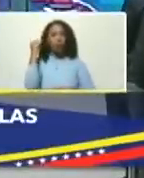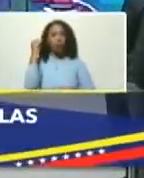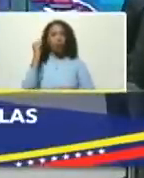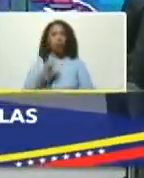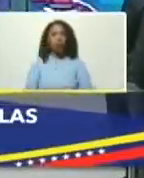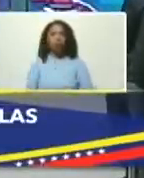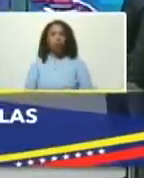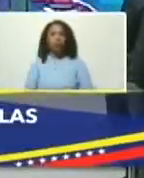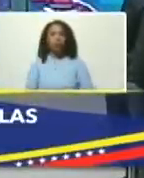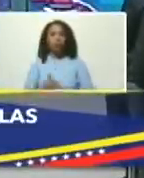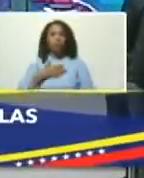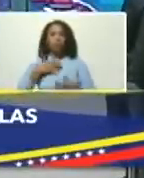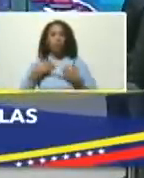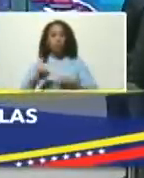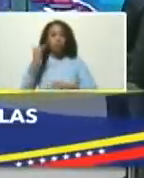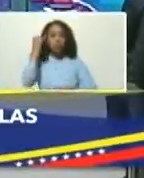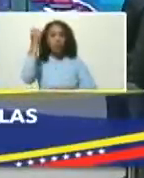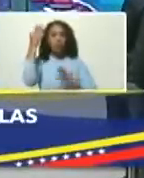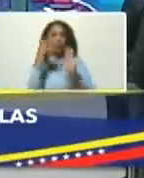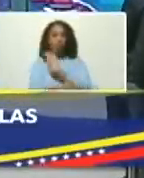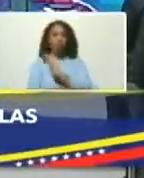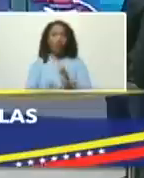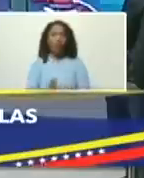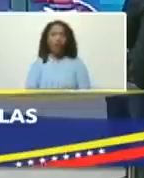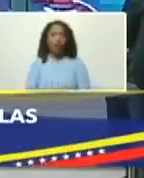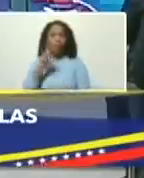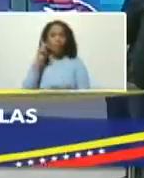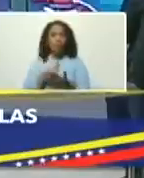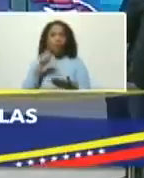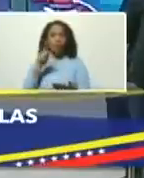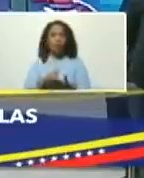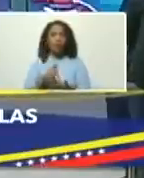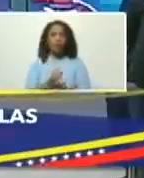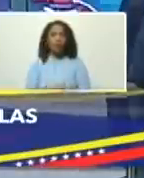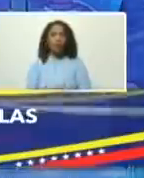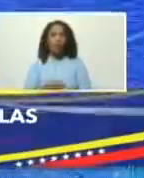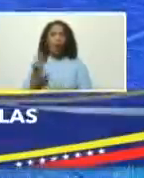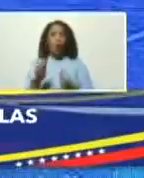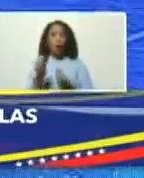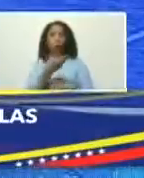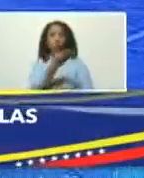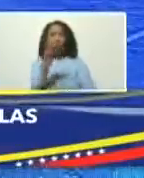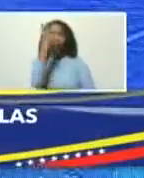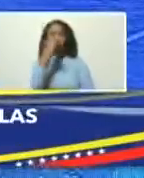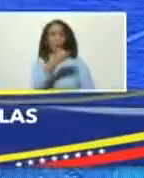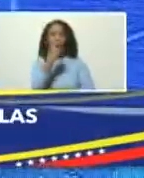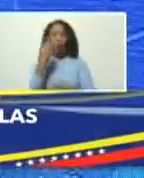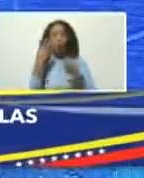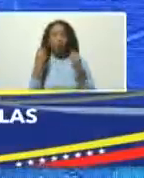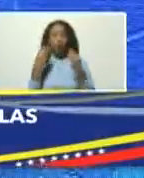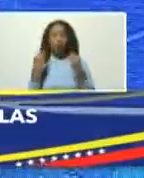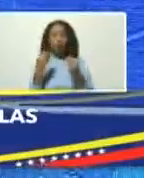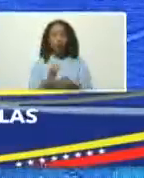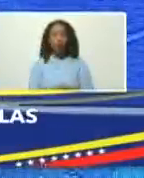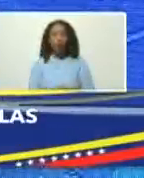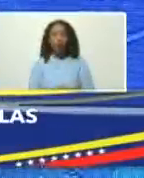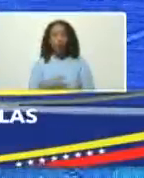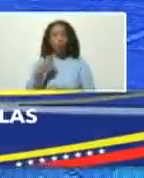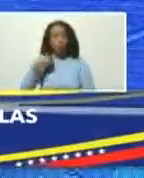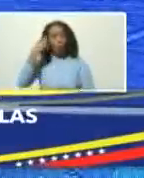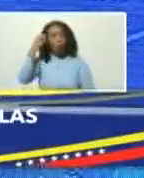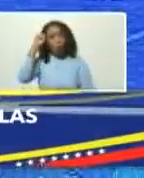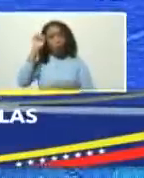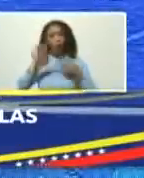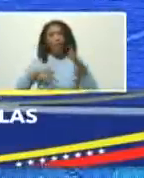de esta idea de participar como ustedes se comprometieron muchos recuerdo el